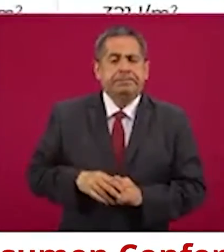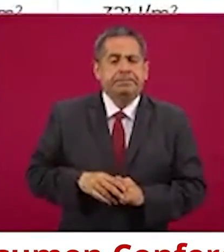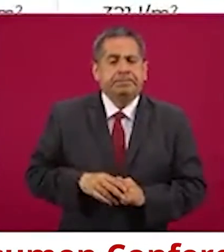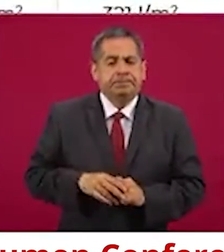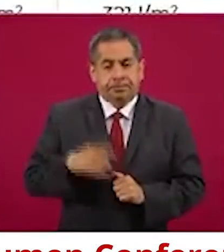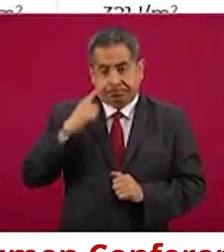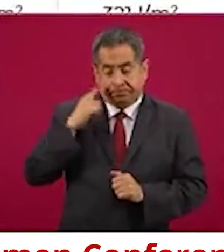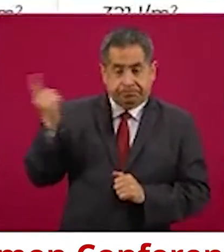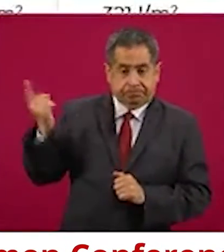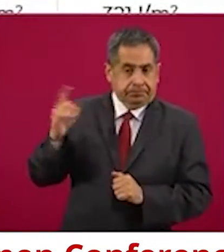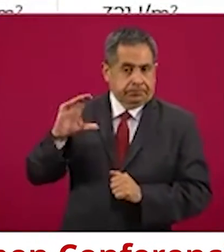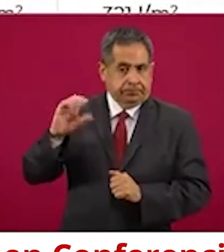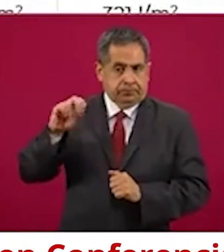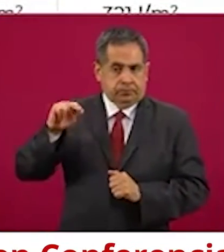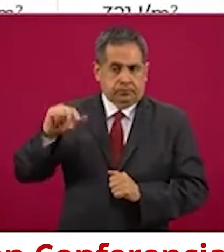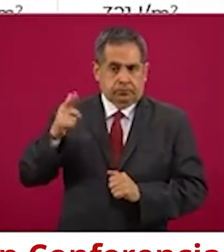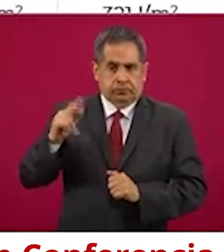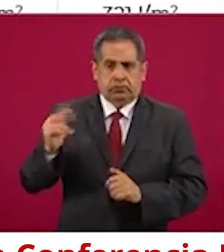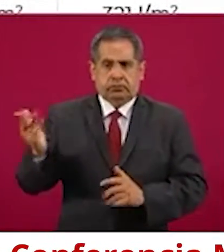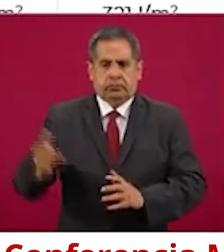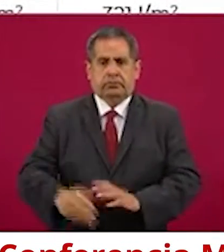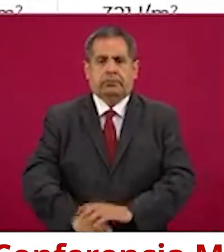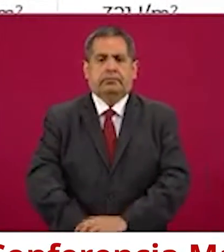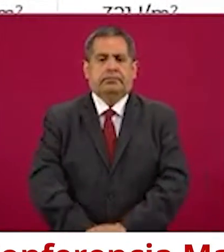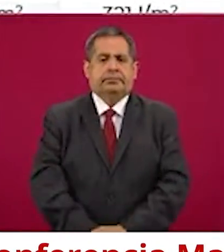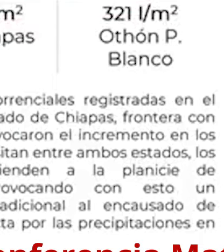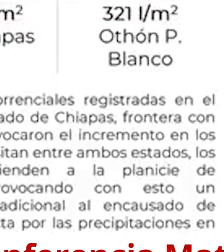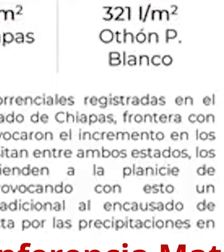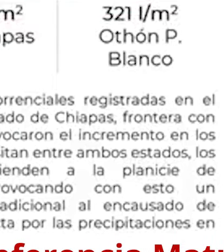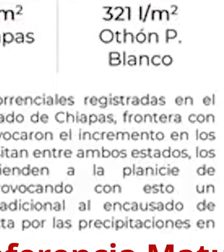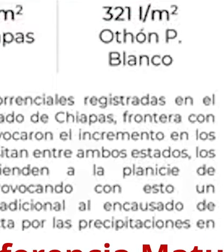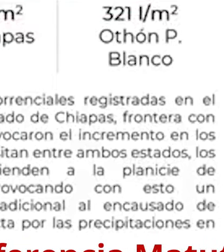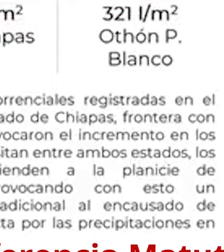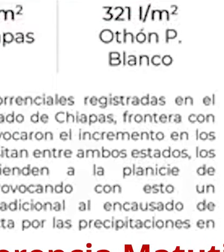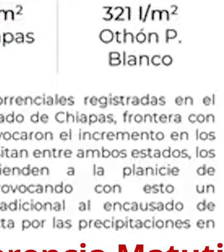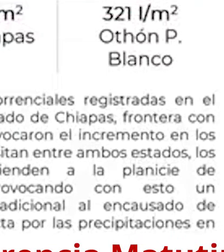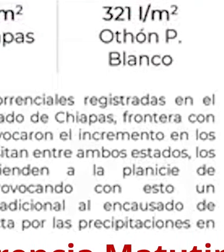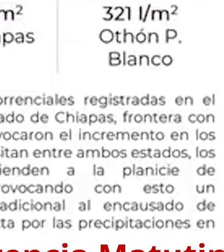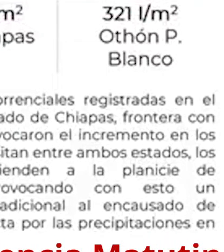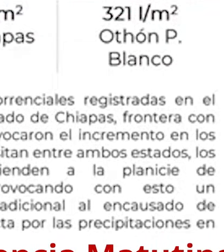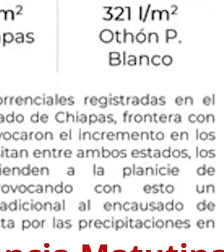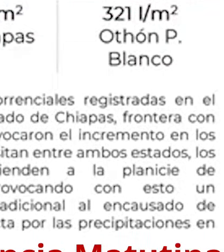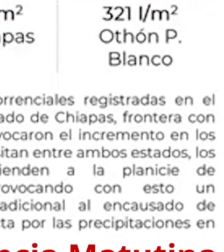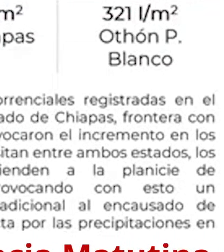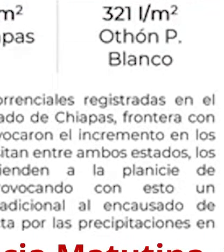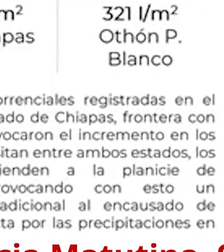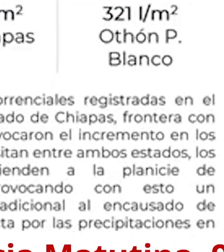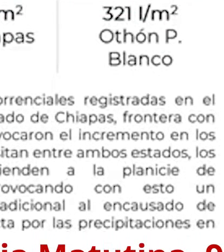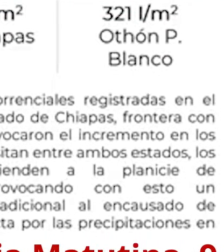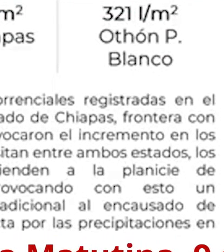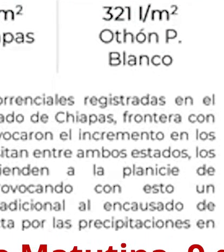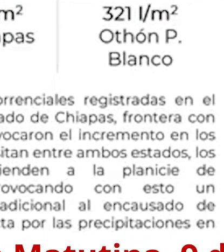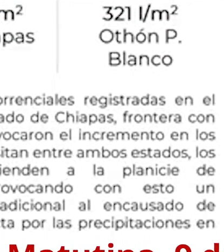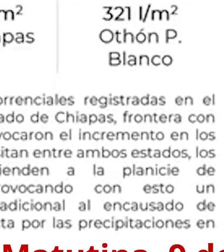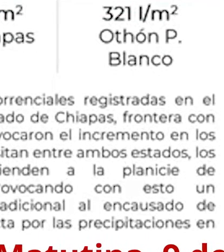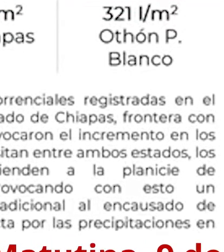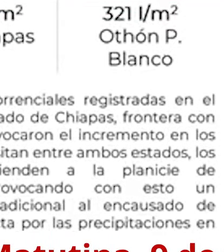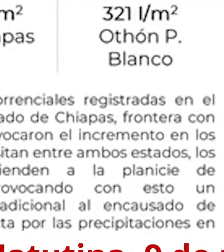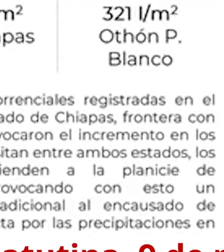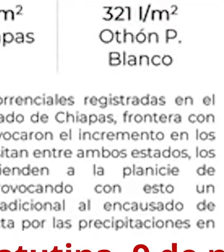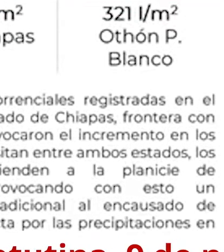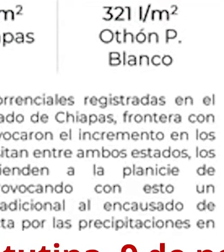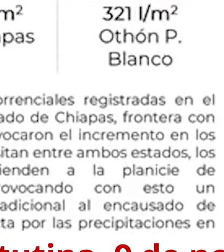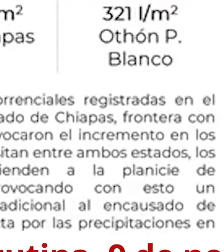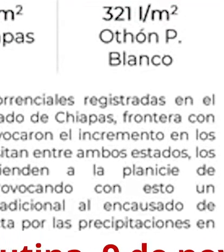verificar en los tonos magenta la mayor afectación por las precipitaciones acumuladas del